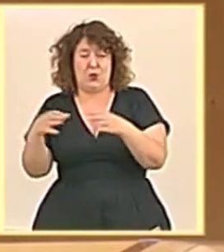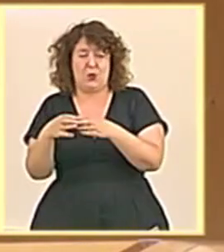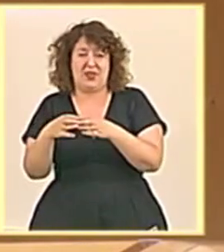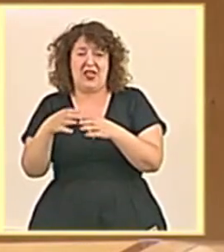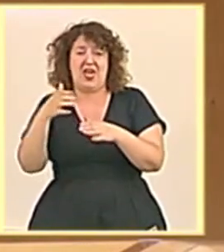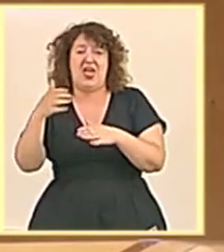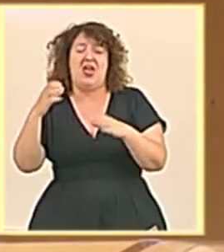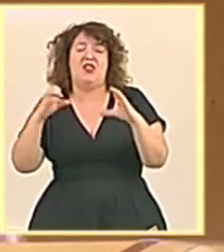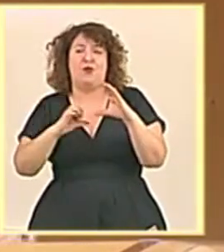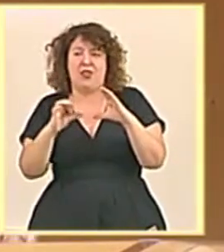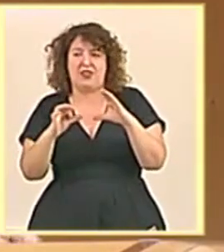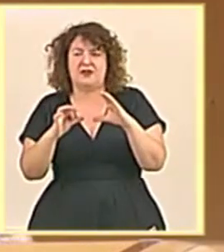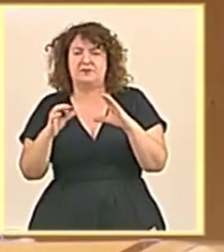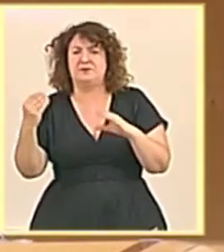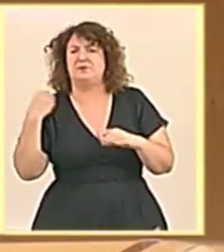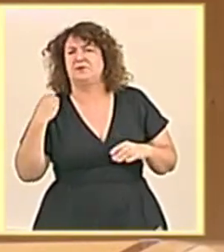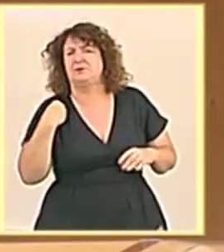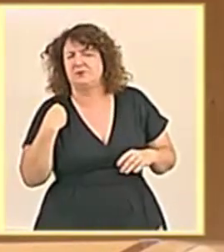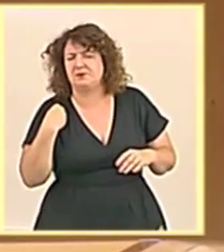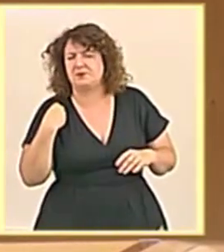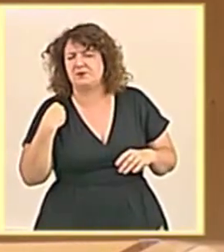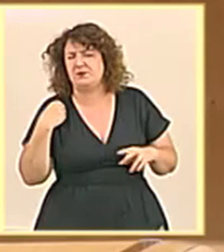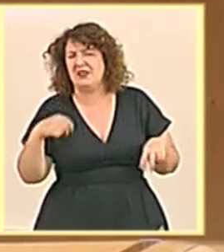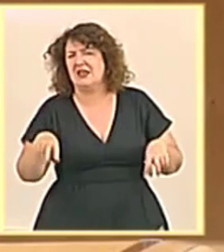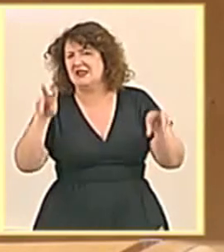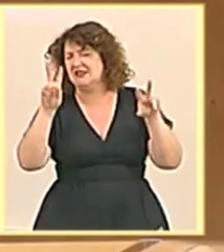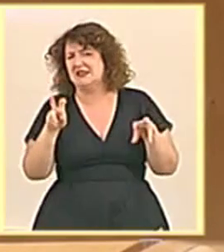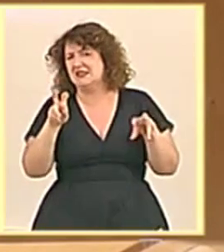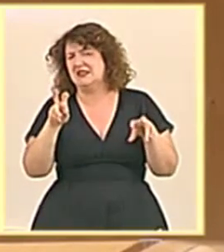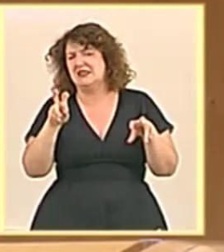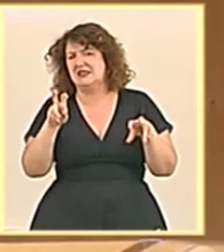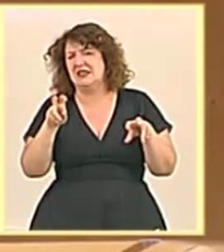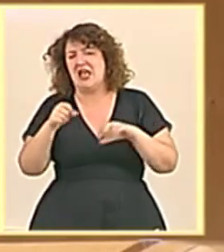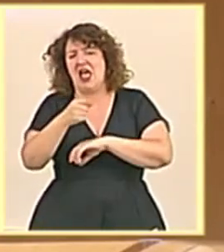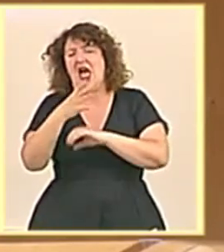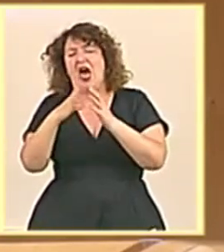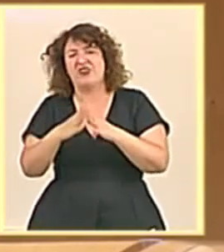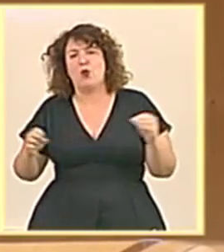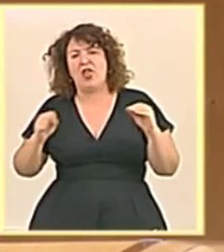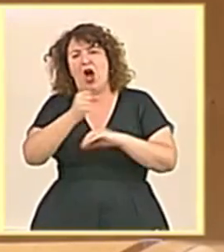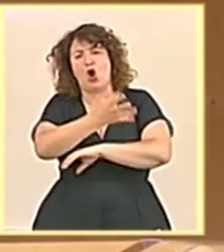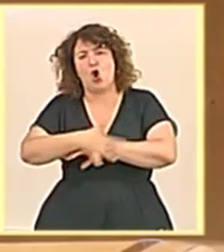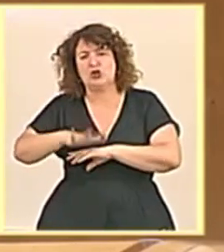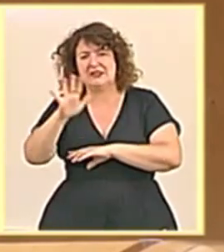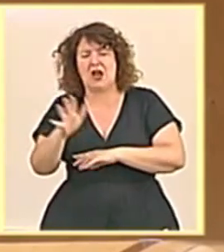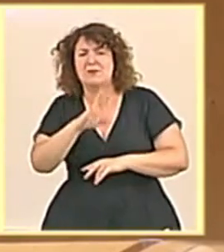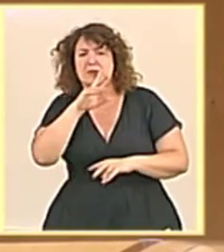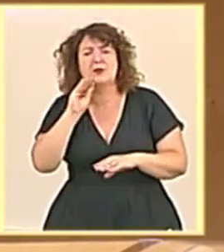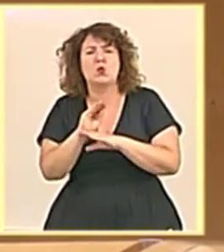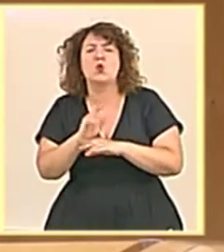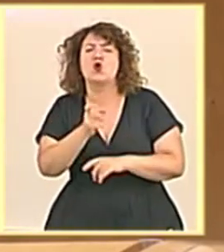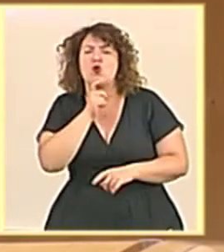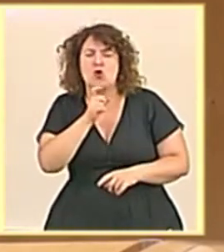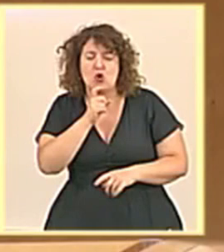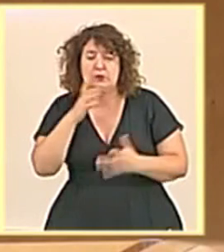de Ciudadanos, me interpelaba con respecto a la preservación de la costa andaluza. Y uno de esos retos a los